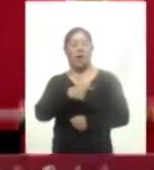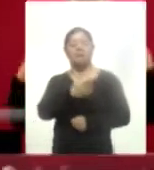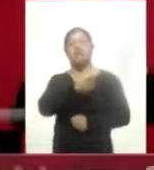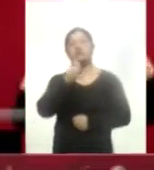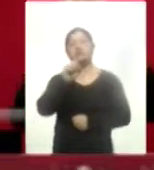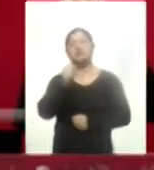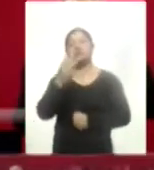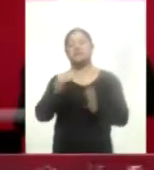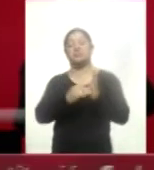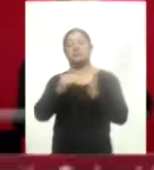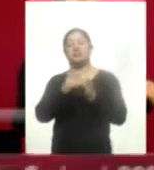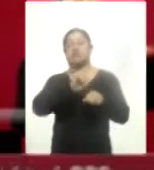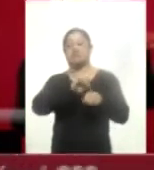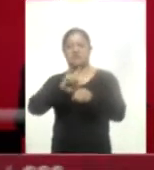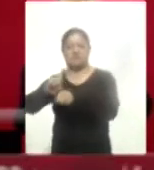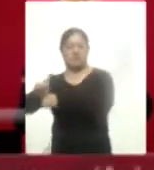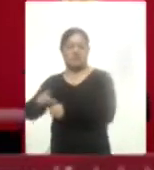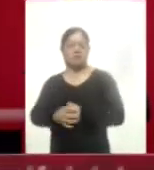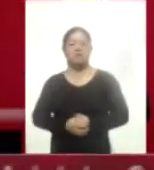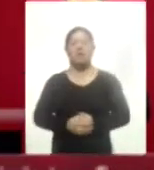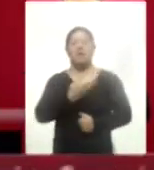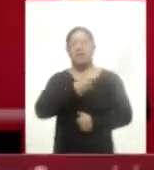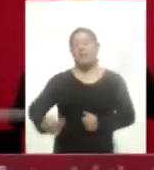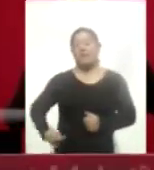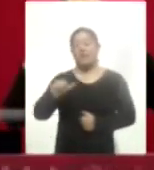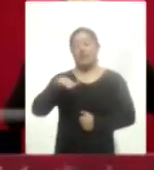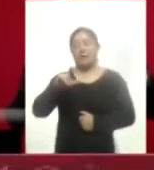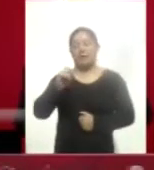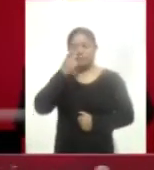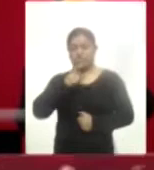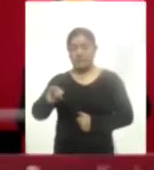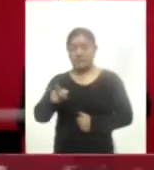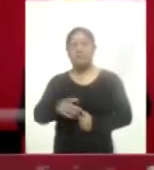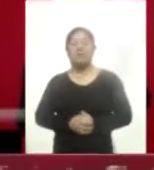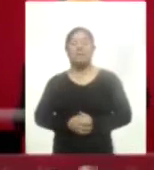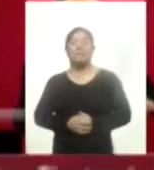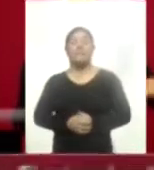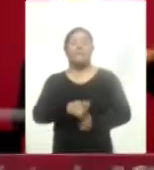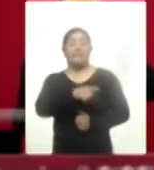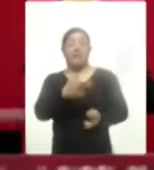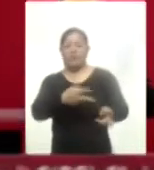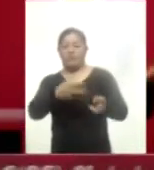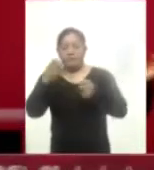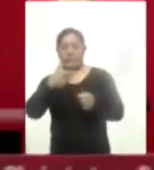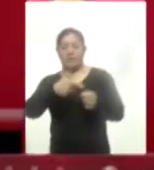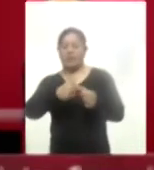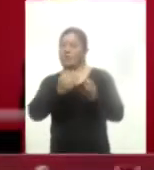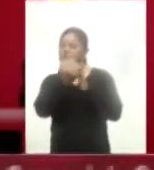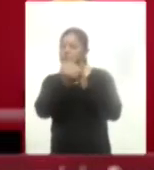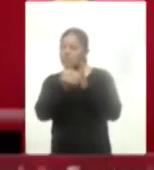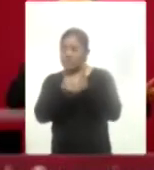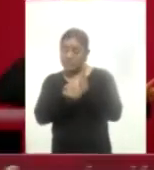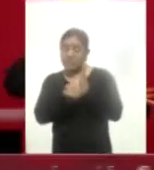163 millones de pesos diarios. El presidente Andrés Manuel López Obrador aseguró que el delito del huachicol ha disminuido a gran escala durante su administración